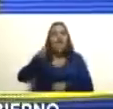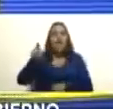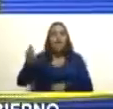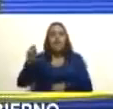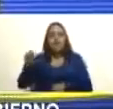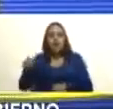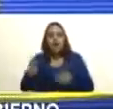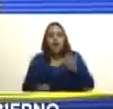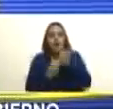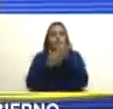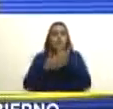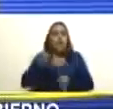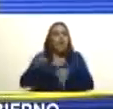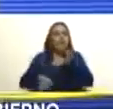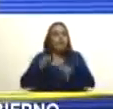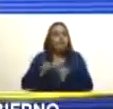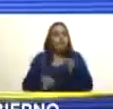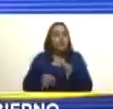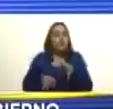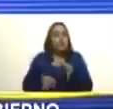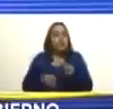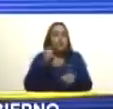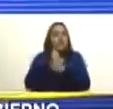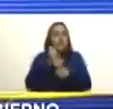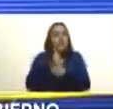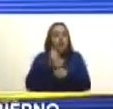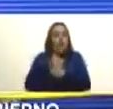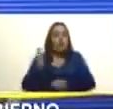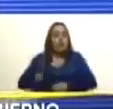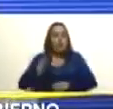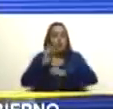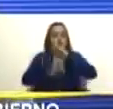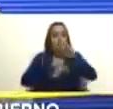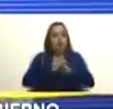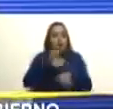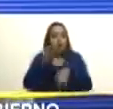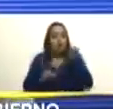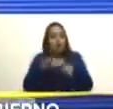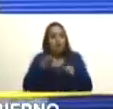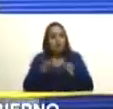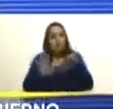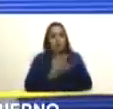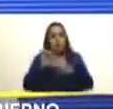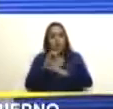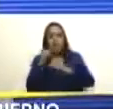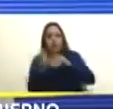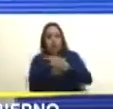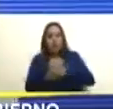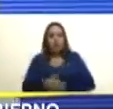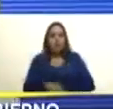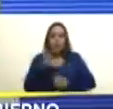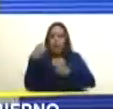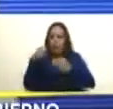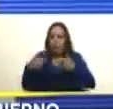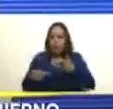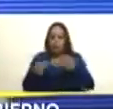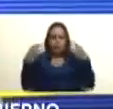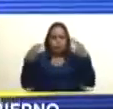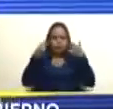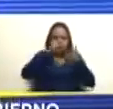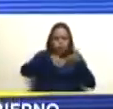que representa el gobierno de Guyana en la Corte Internacional de Justicia entre otros documentos